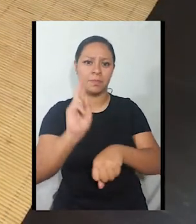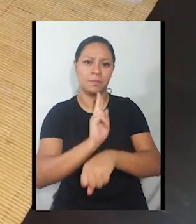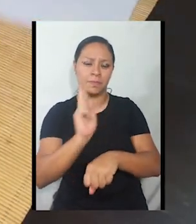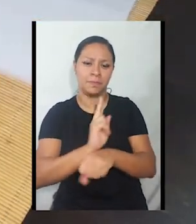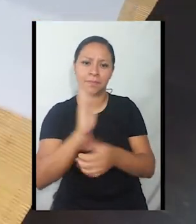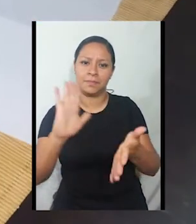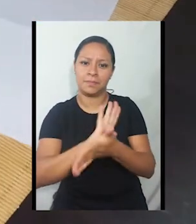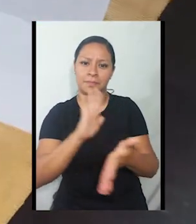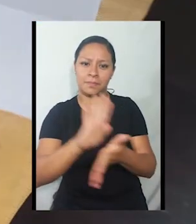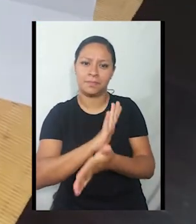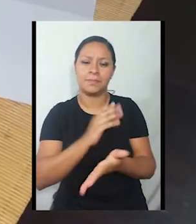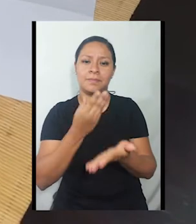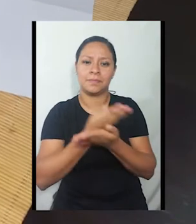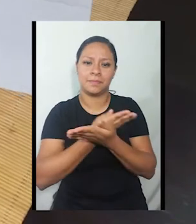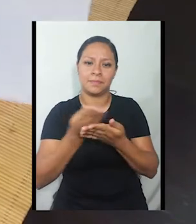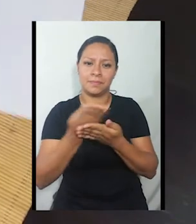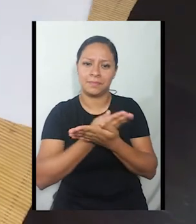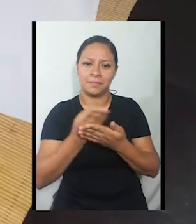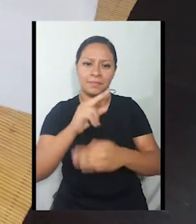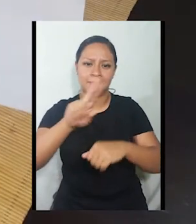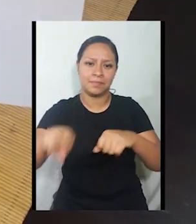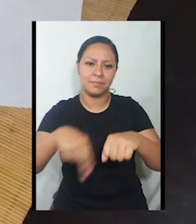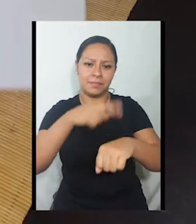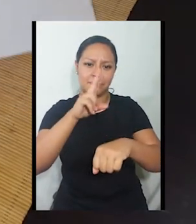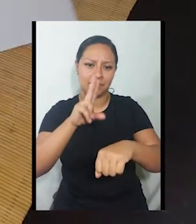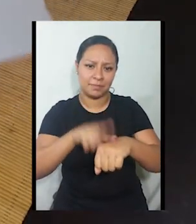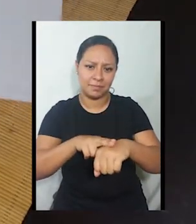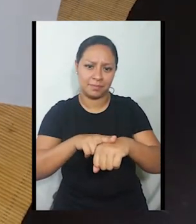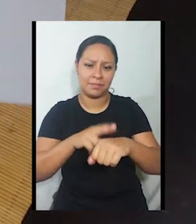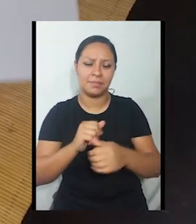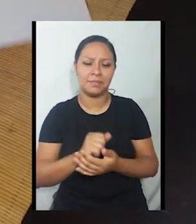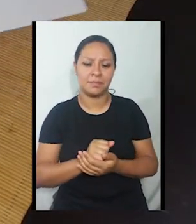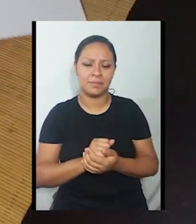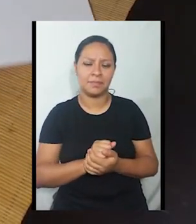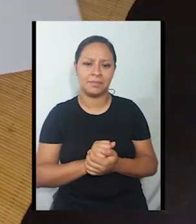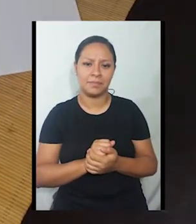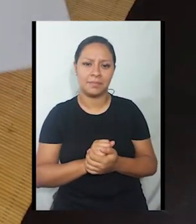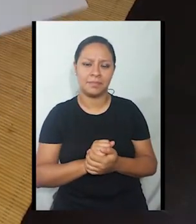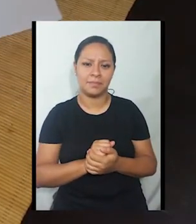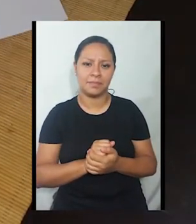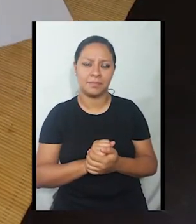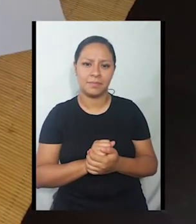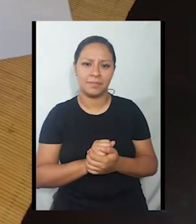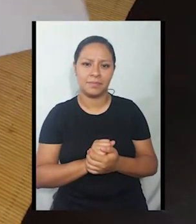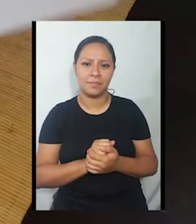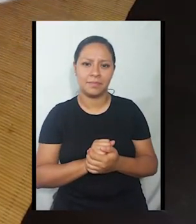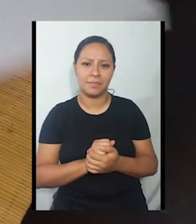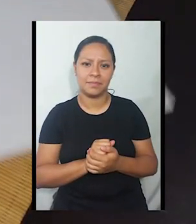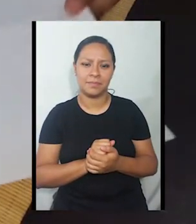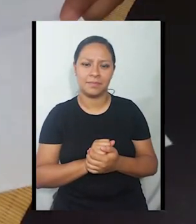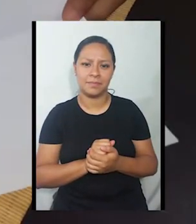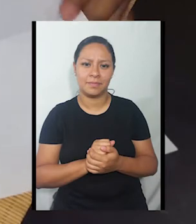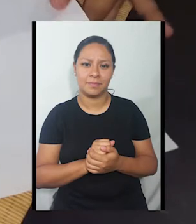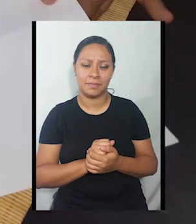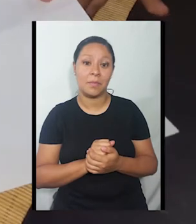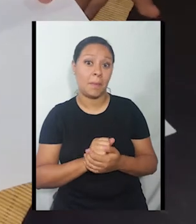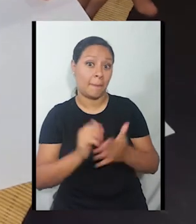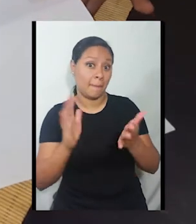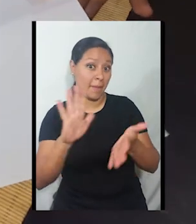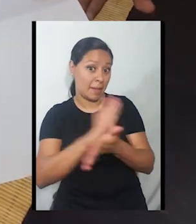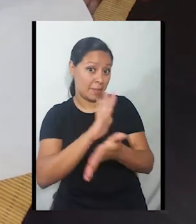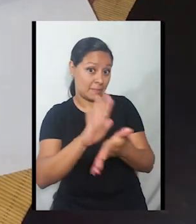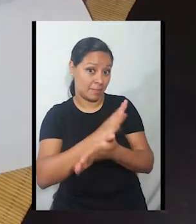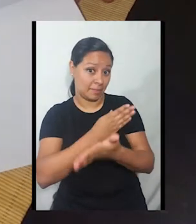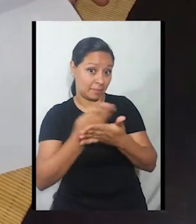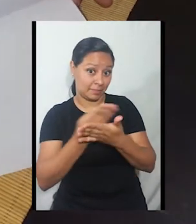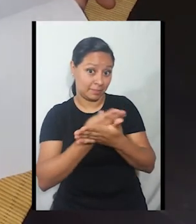una hoja de papel blanco normal. De igual manera, la hoja de papel blanco nos va a